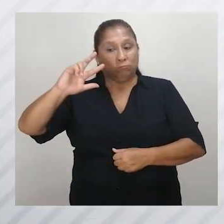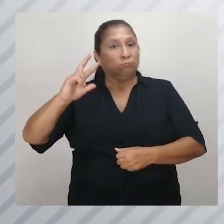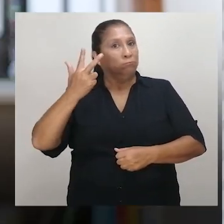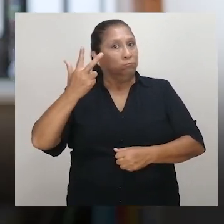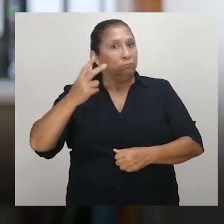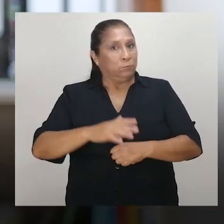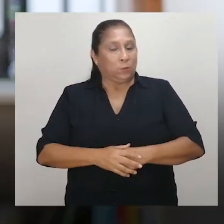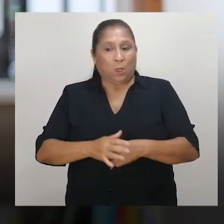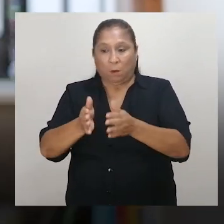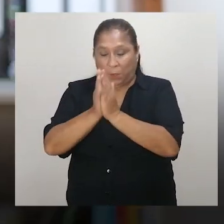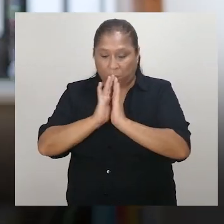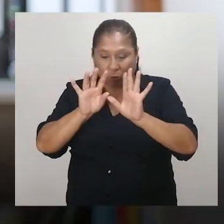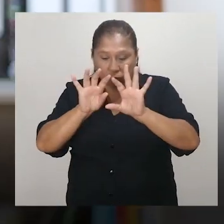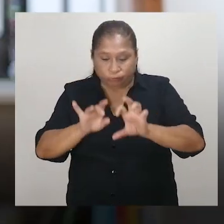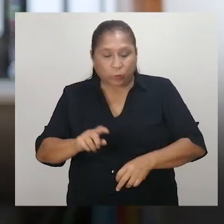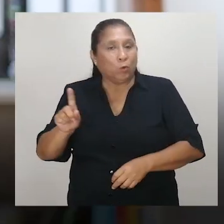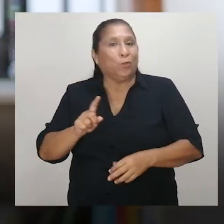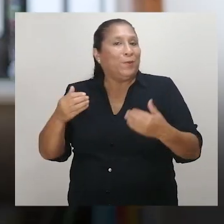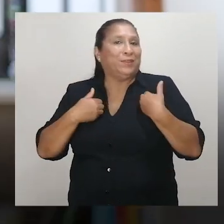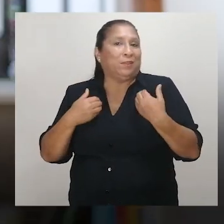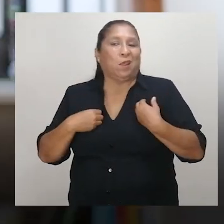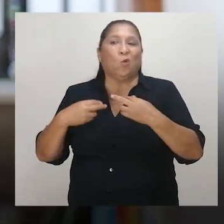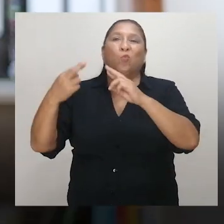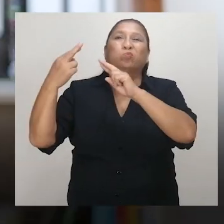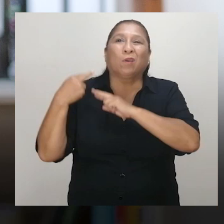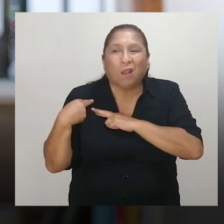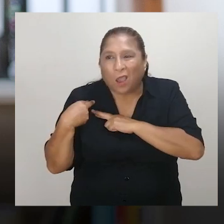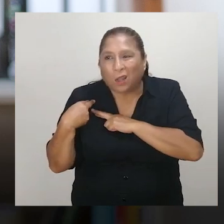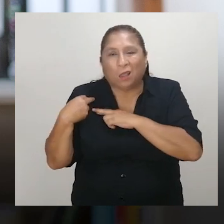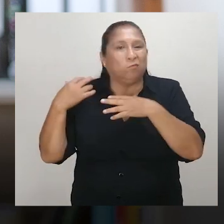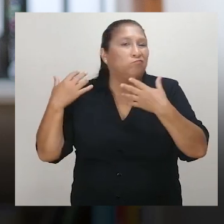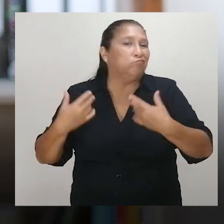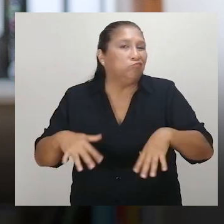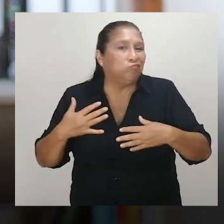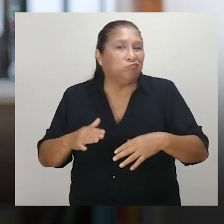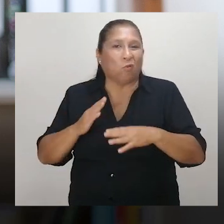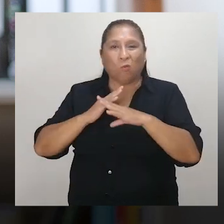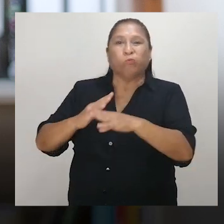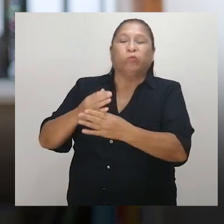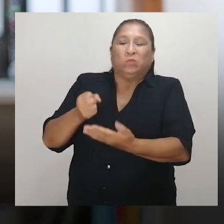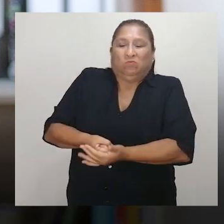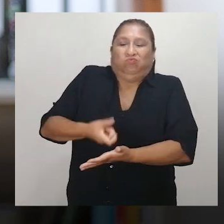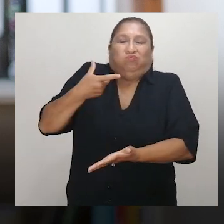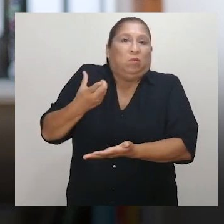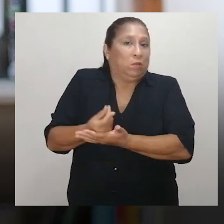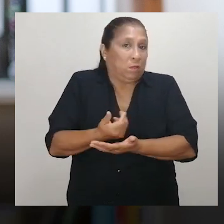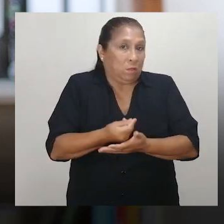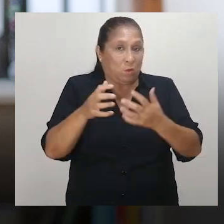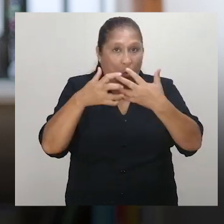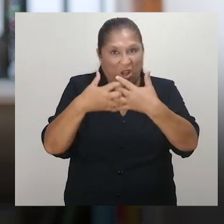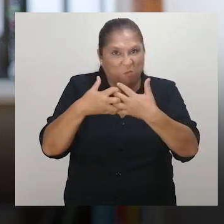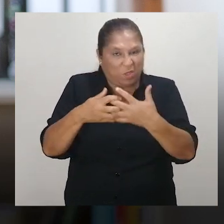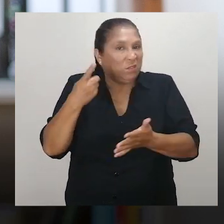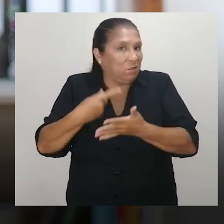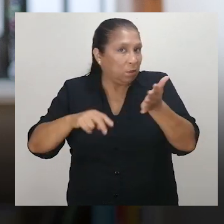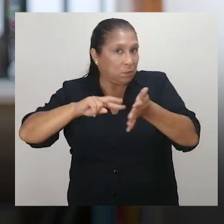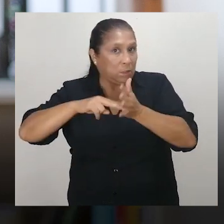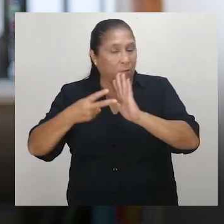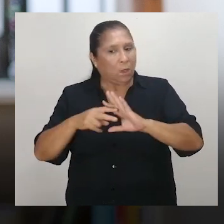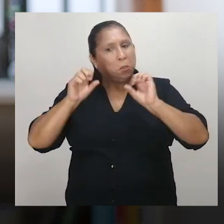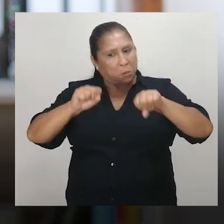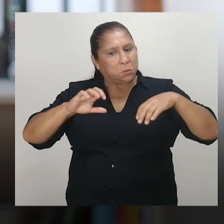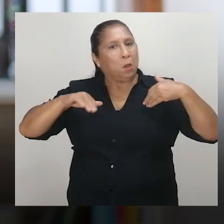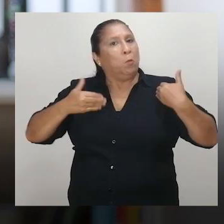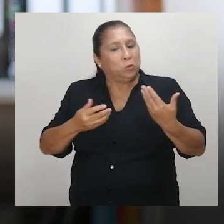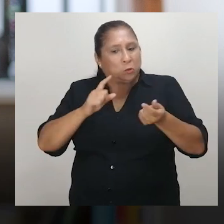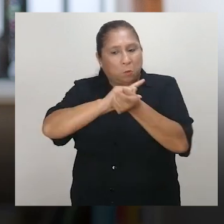Tercer punto, la solicitud no debe generar una carga desproporcionada o indebida a la empresa. Esto quiere decir que sea